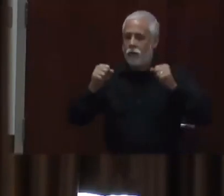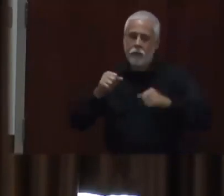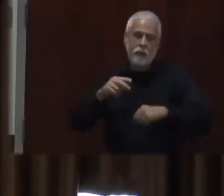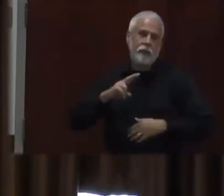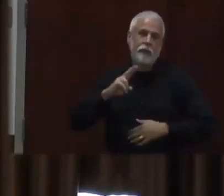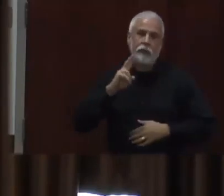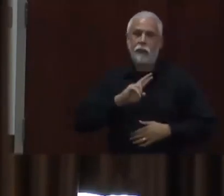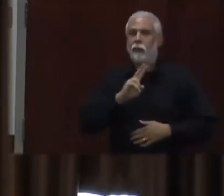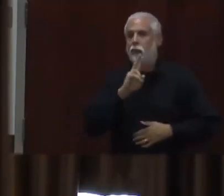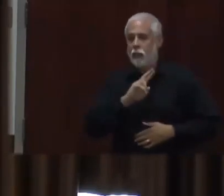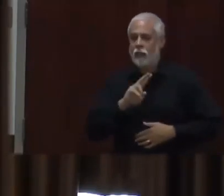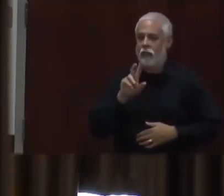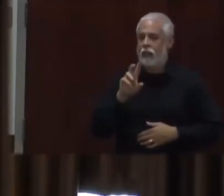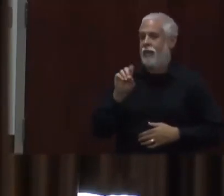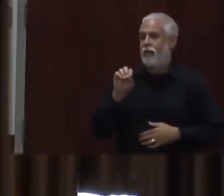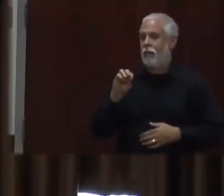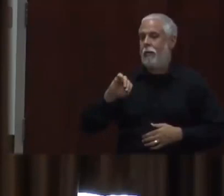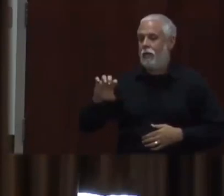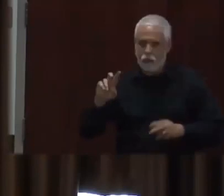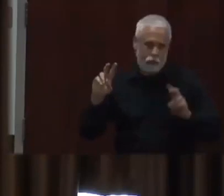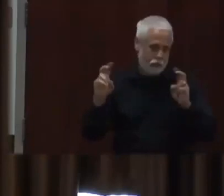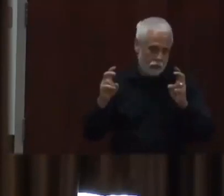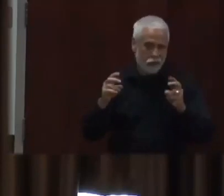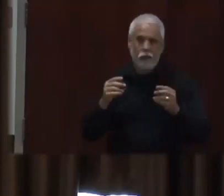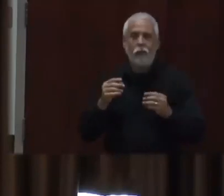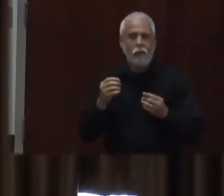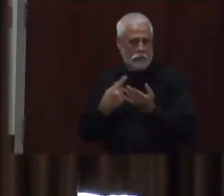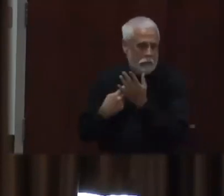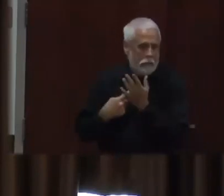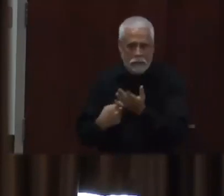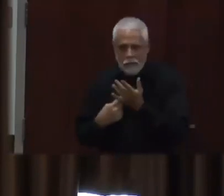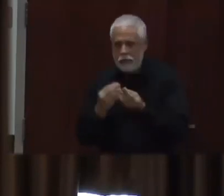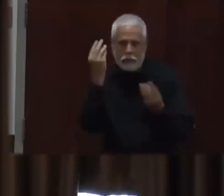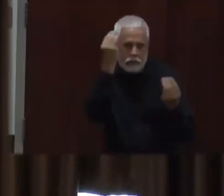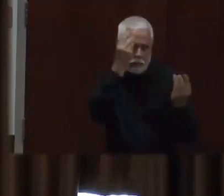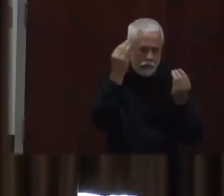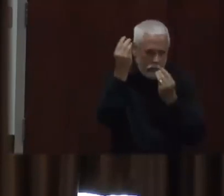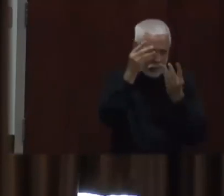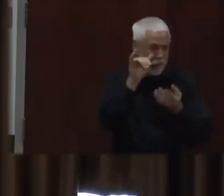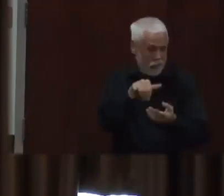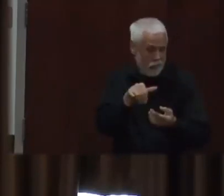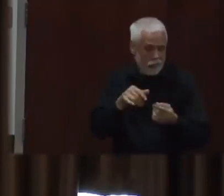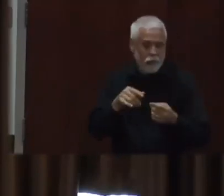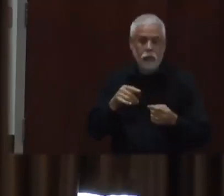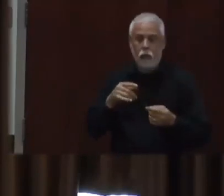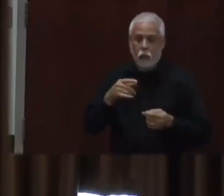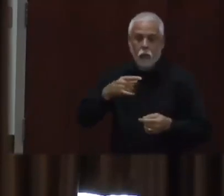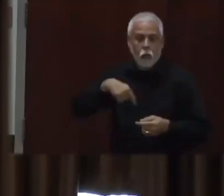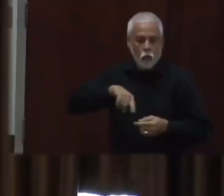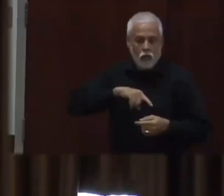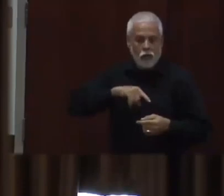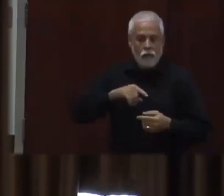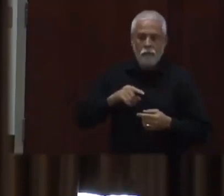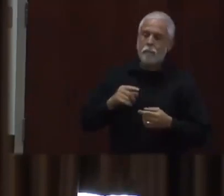beneficiado un poco acerca de las experiencias de lo que ha pasado en el hemisferio sur. Entonces, la temporada de